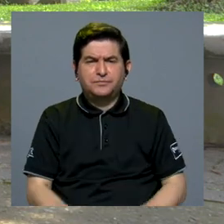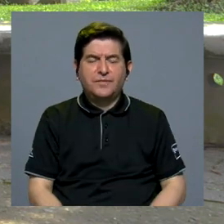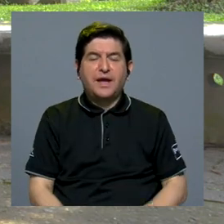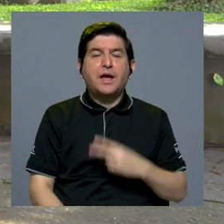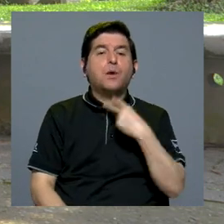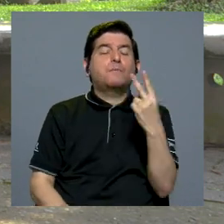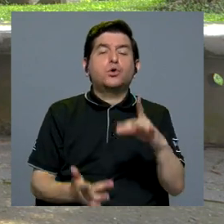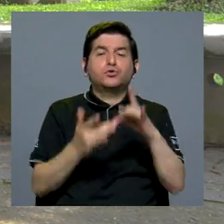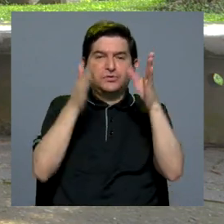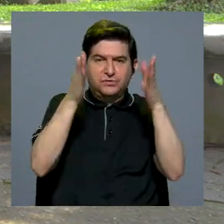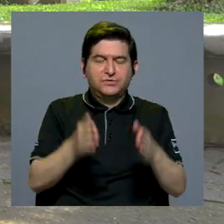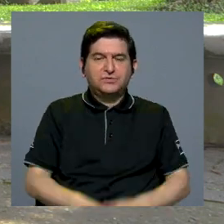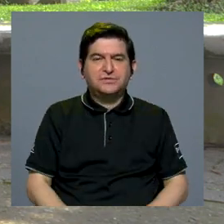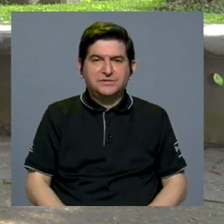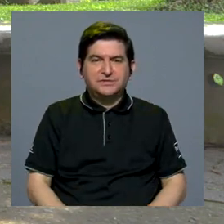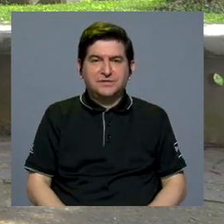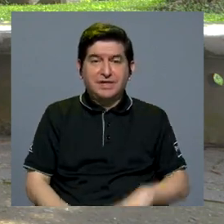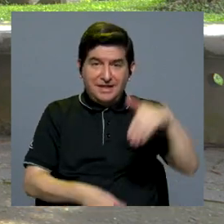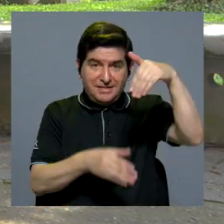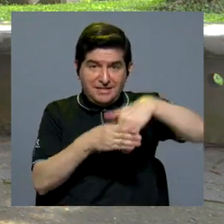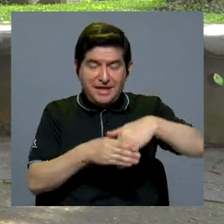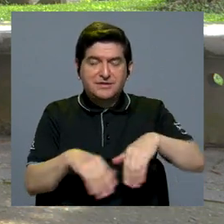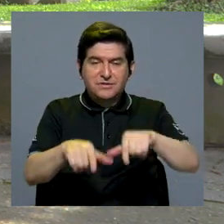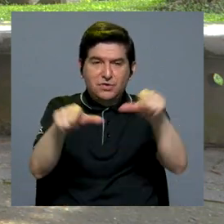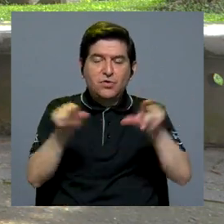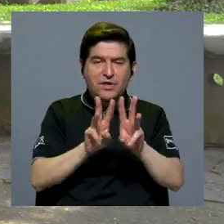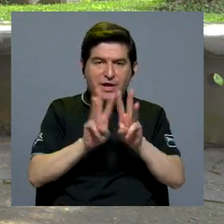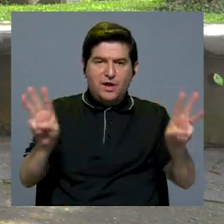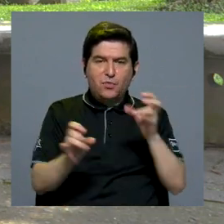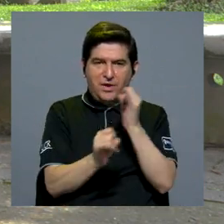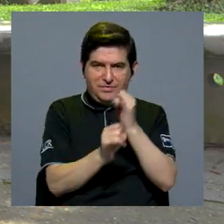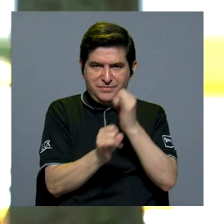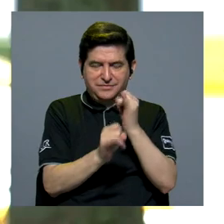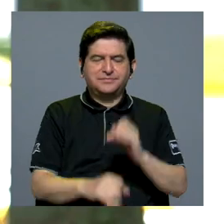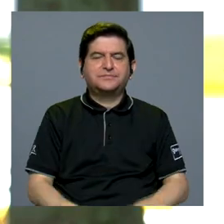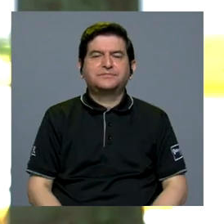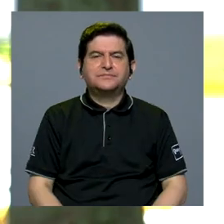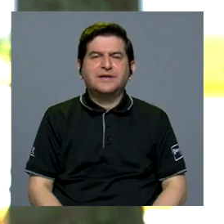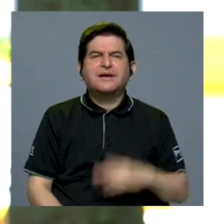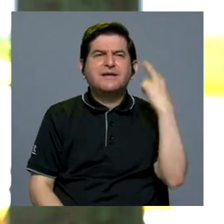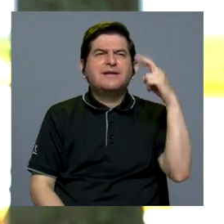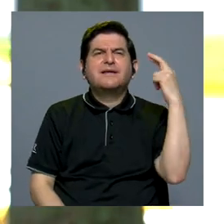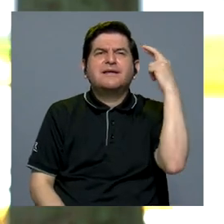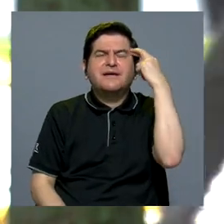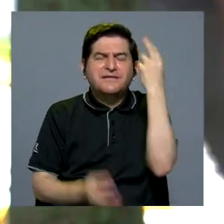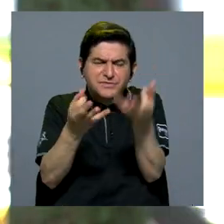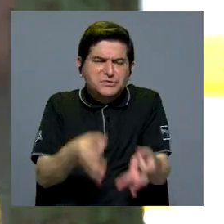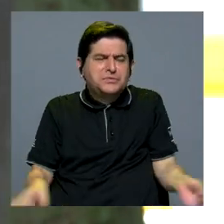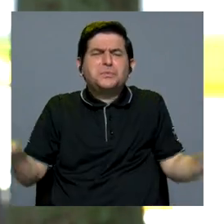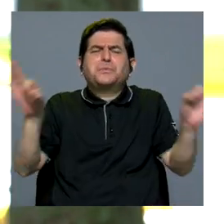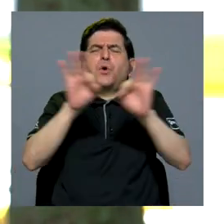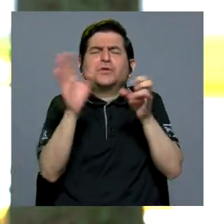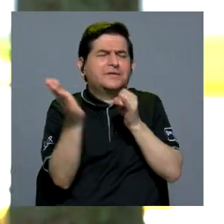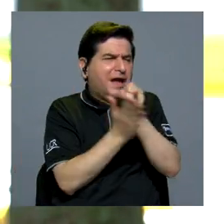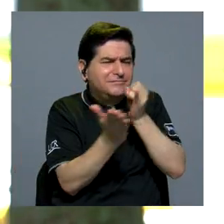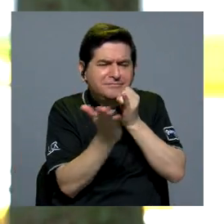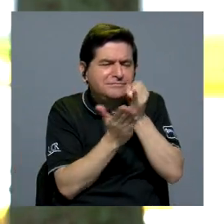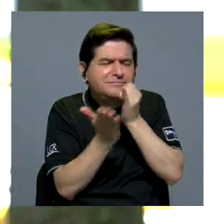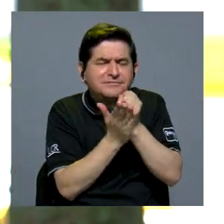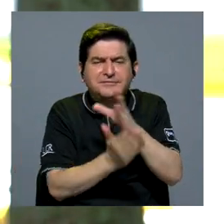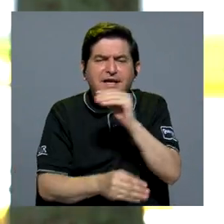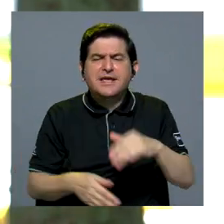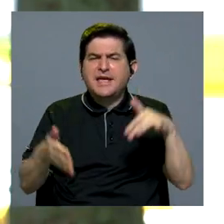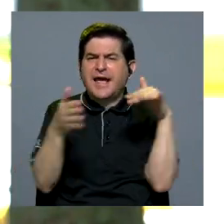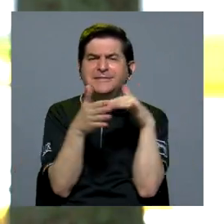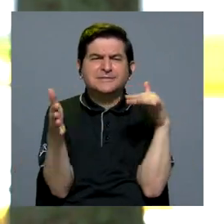en Voz Experta, en el espacio de Voz Experta, en el sitio web institucional, sobre por qué la importancia de investigar